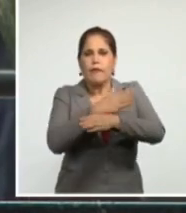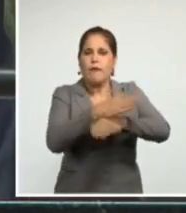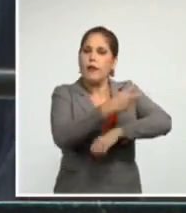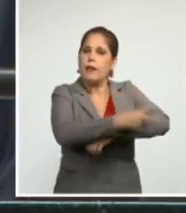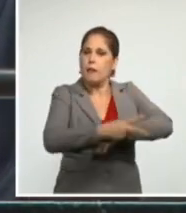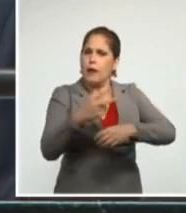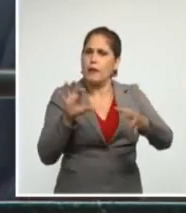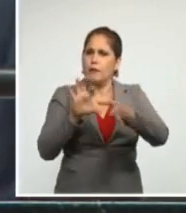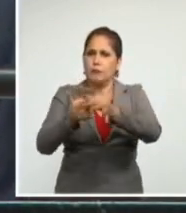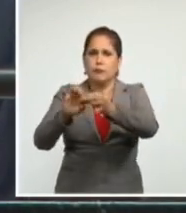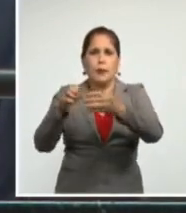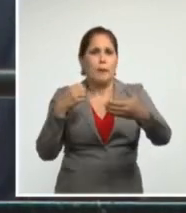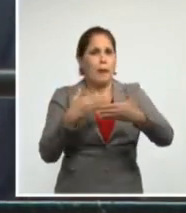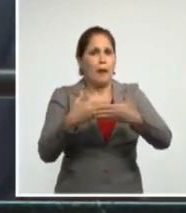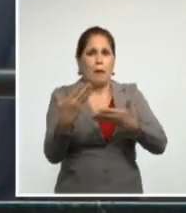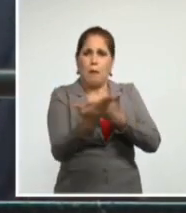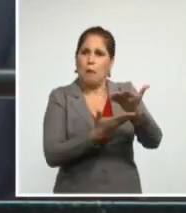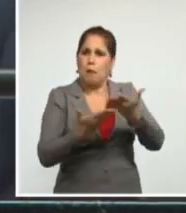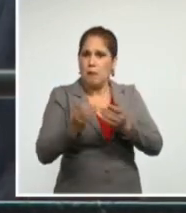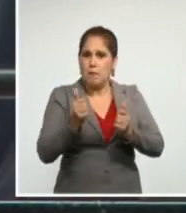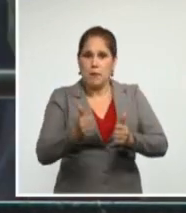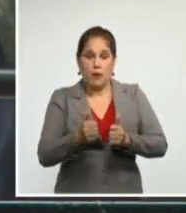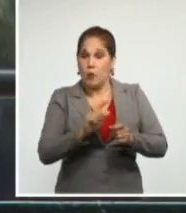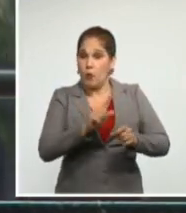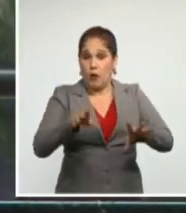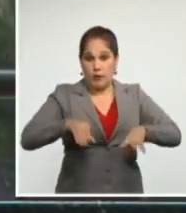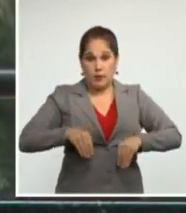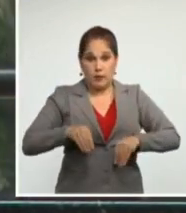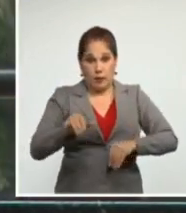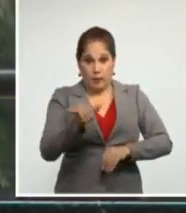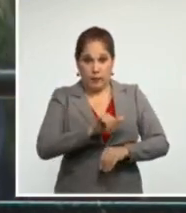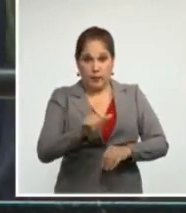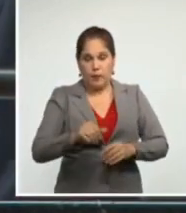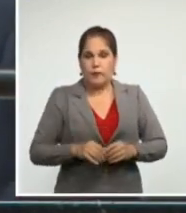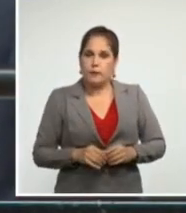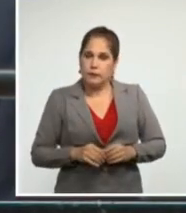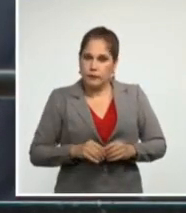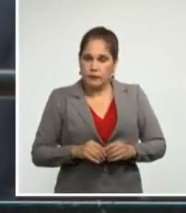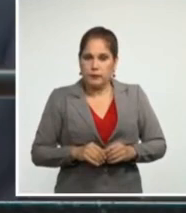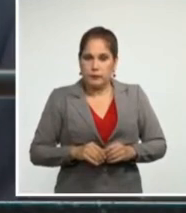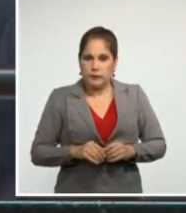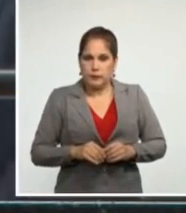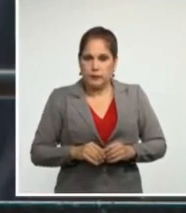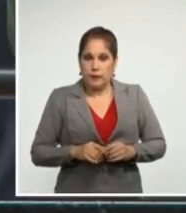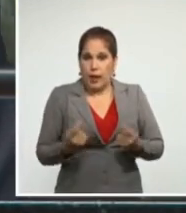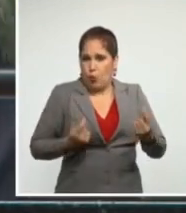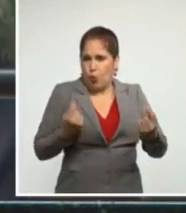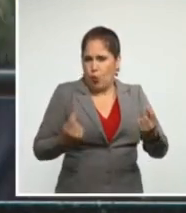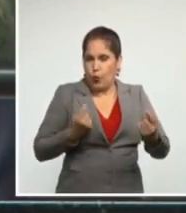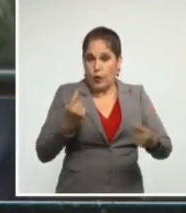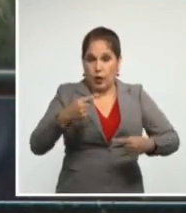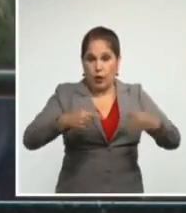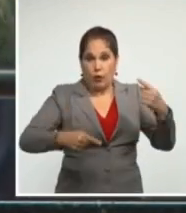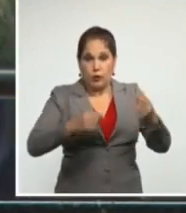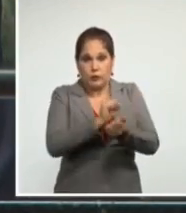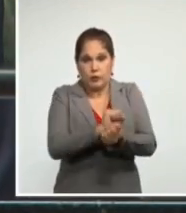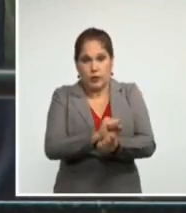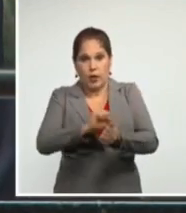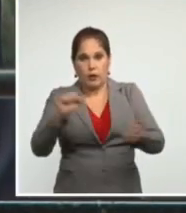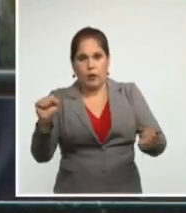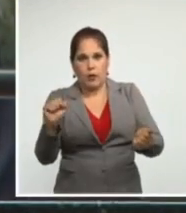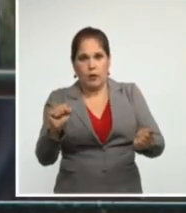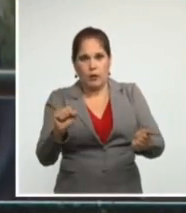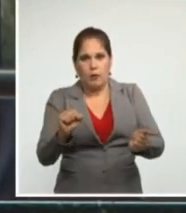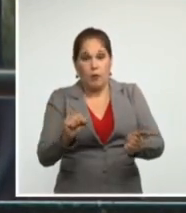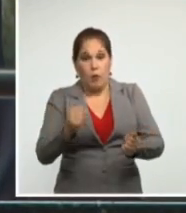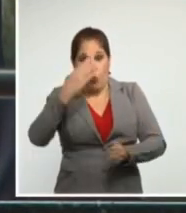Es inaceptable también manipular la lucha contra el terrorismo con